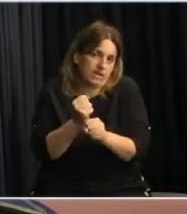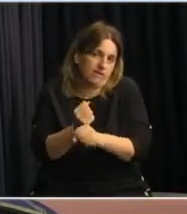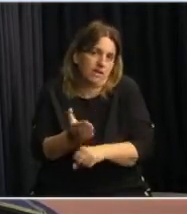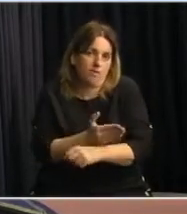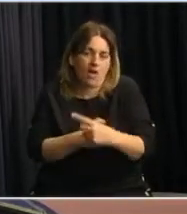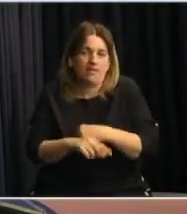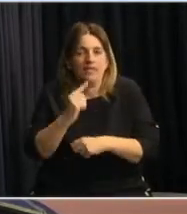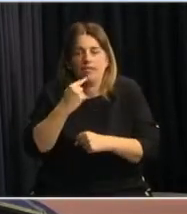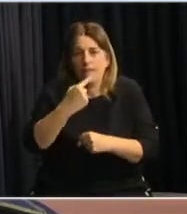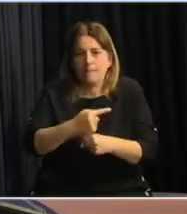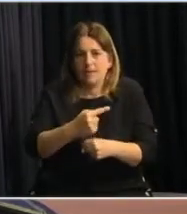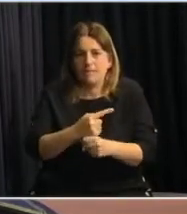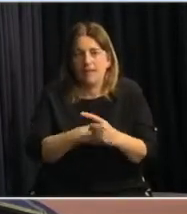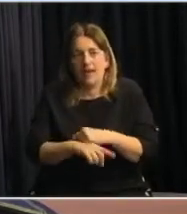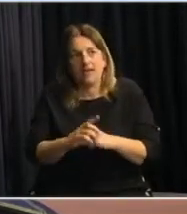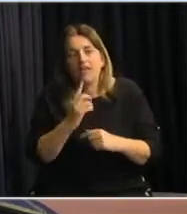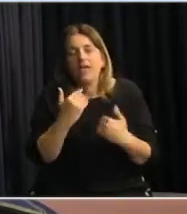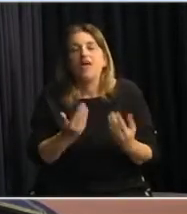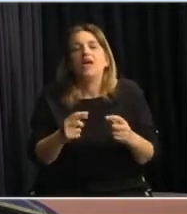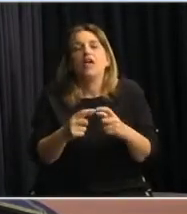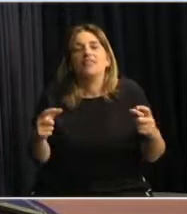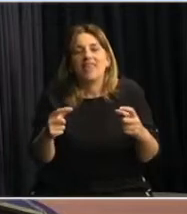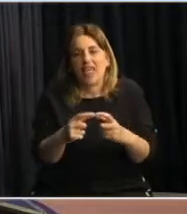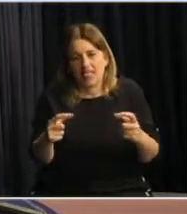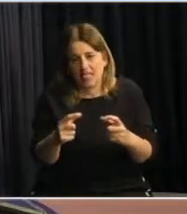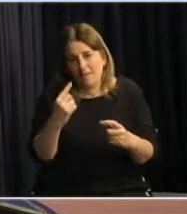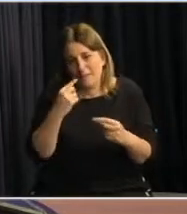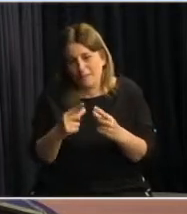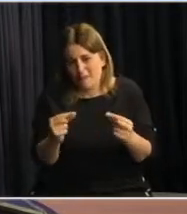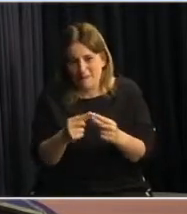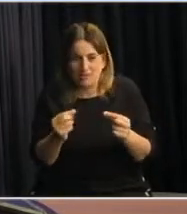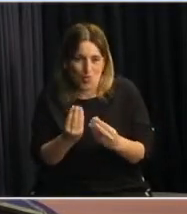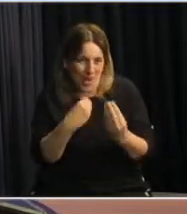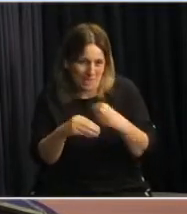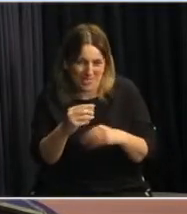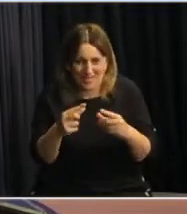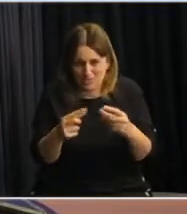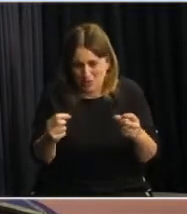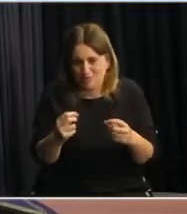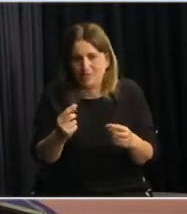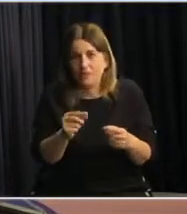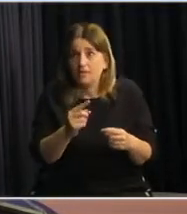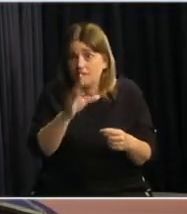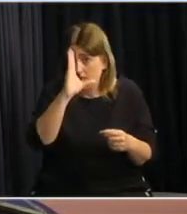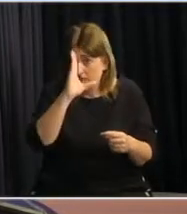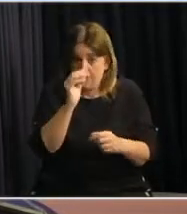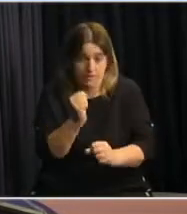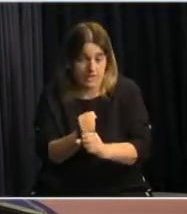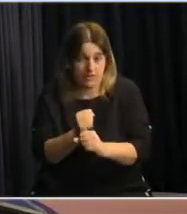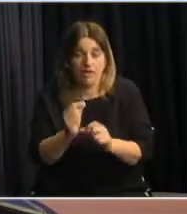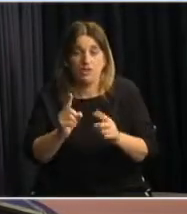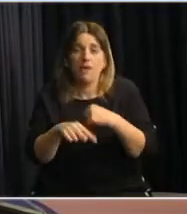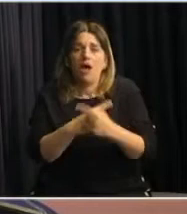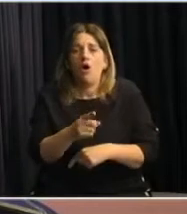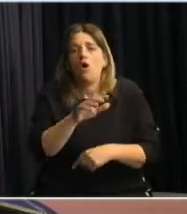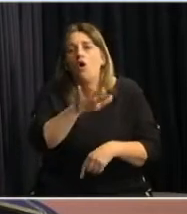desde primaria, de reparto de tickets de alimentación o en el mes de febrero estamos trabajando con